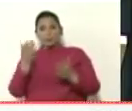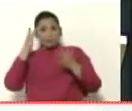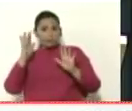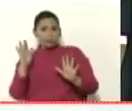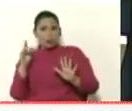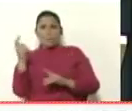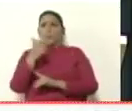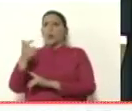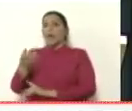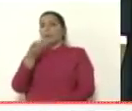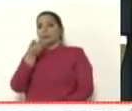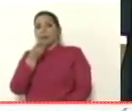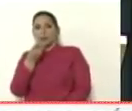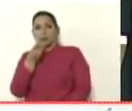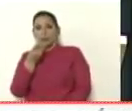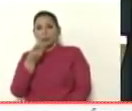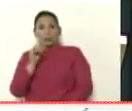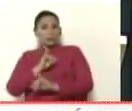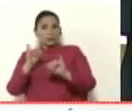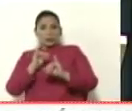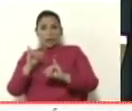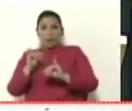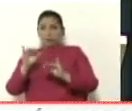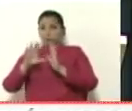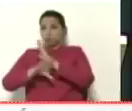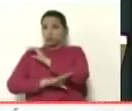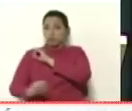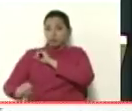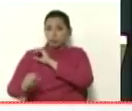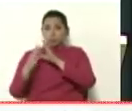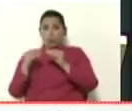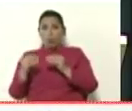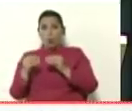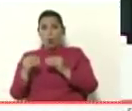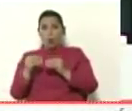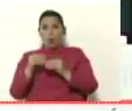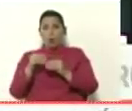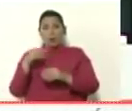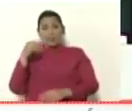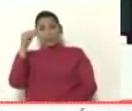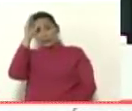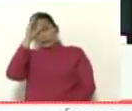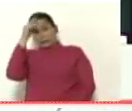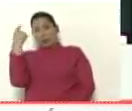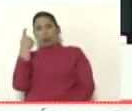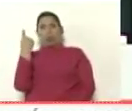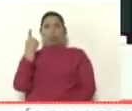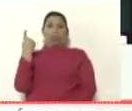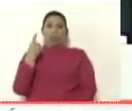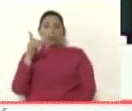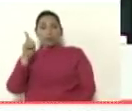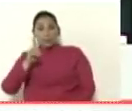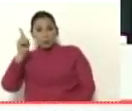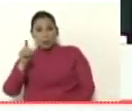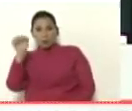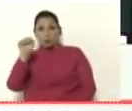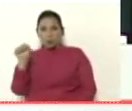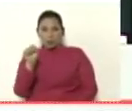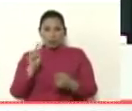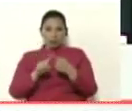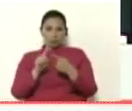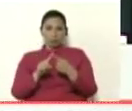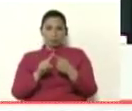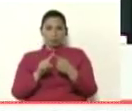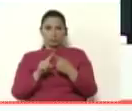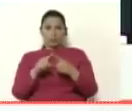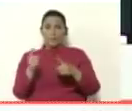a buscar desayuno y donde ya habían dejado robados y en situación de inconsciencia a el diputado superlano y a